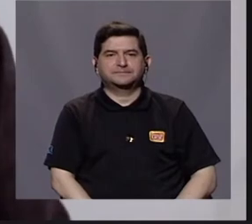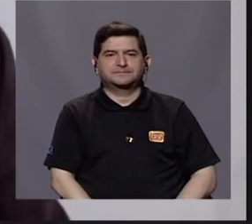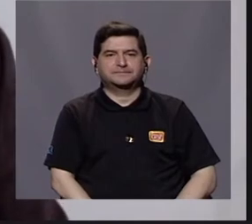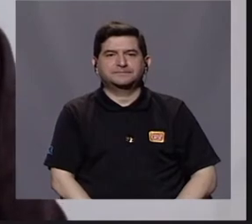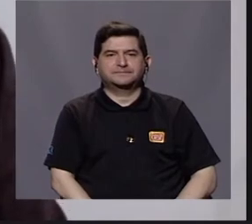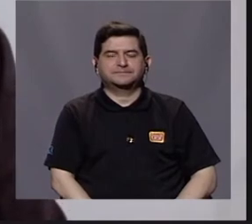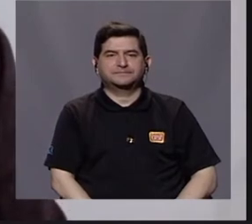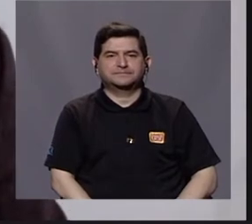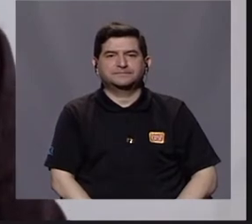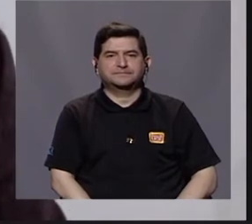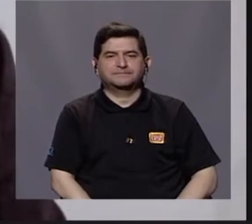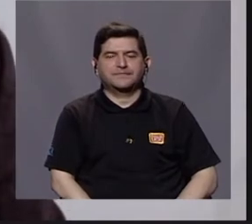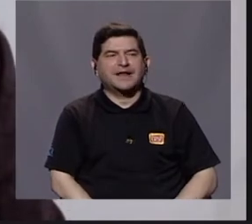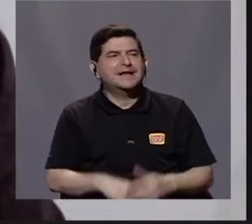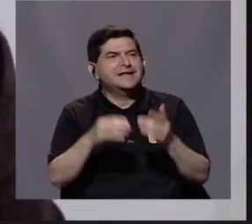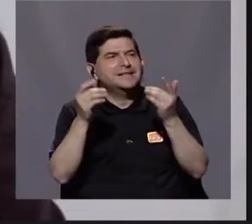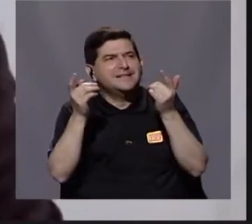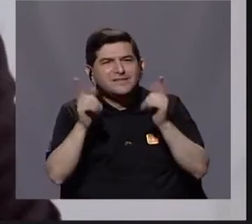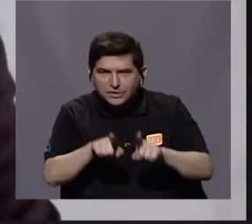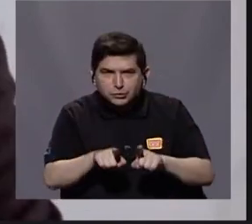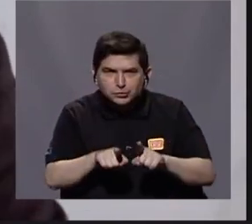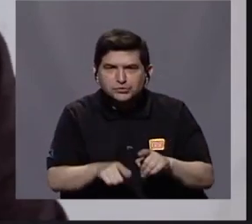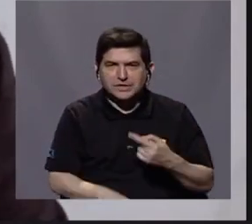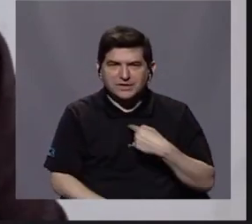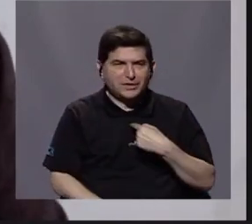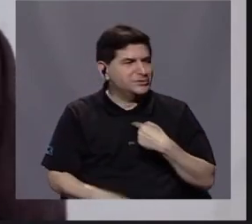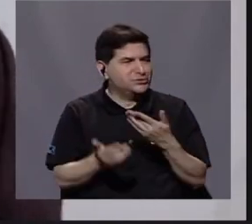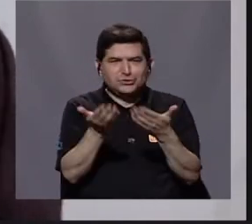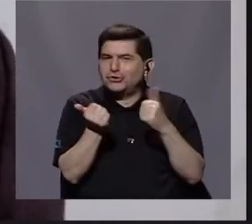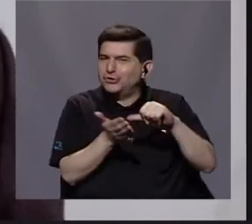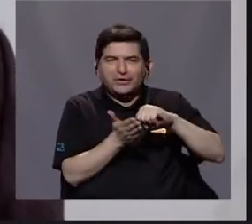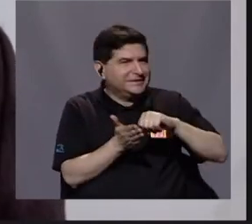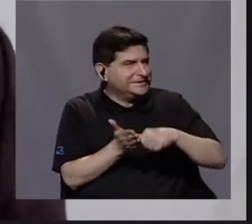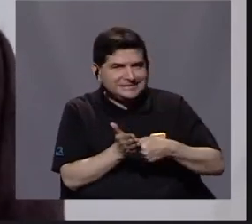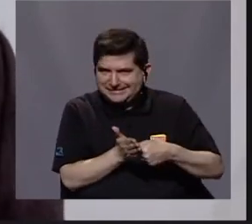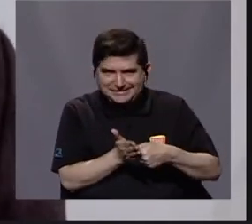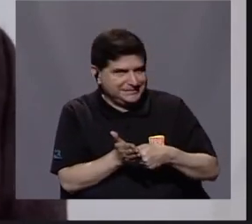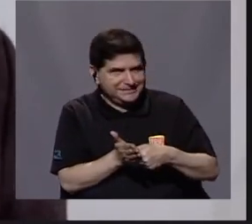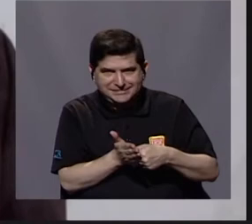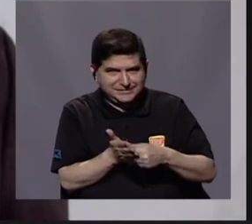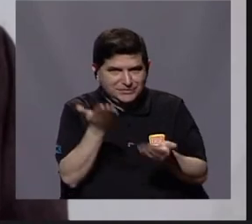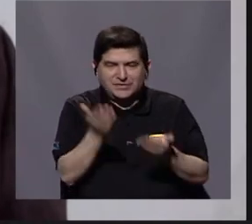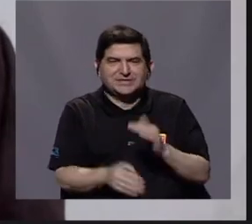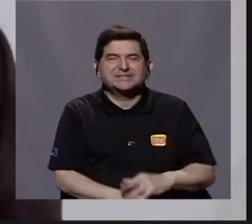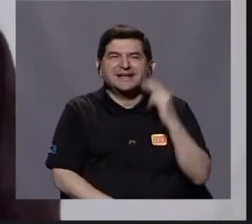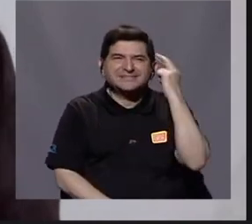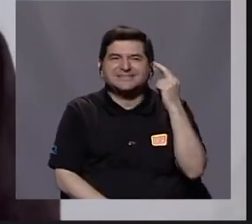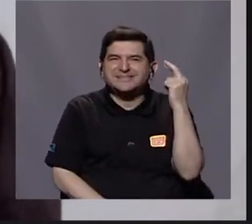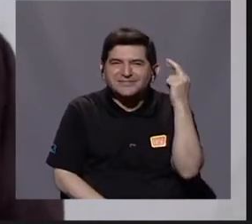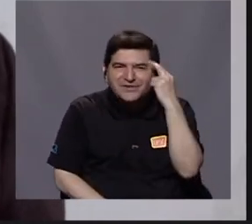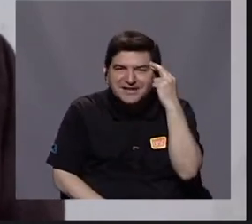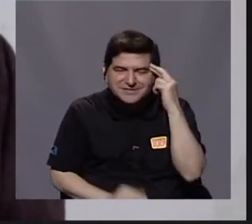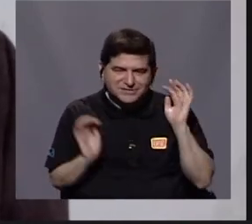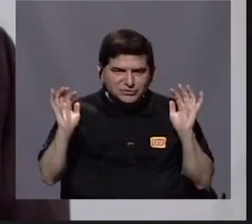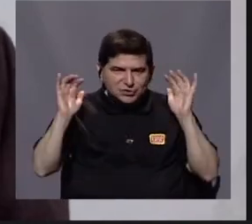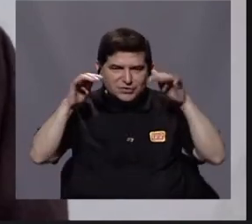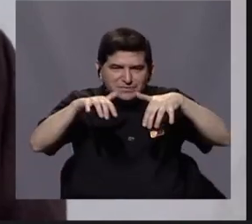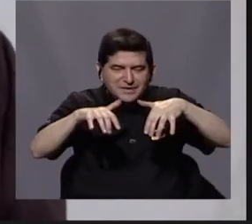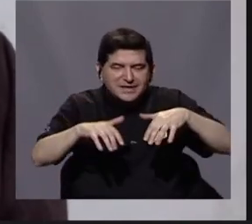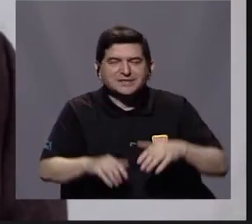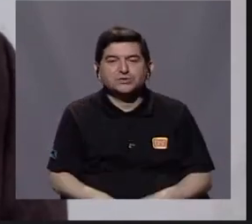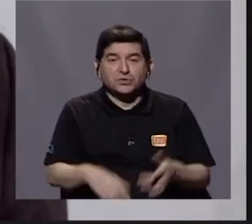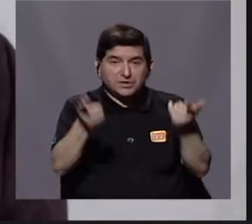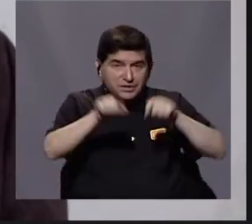Bueno, lo que pasa es que yo por eso no quería enfatizar las causas de la migración de Venezuela,